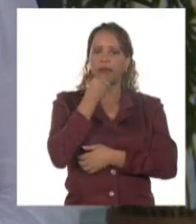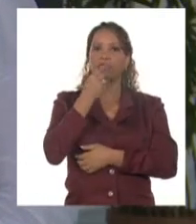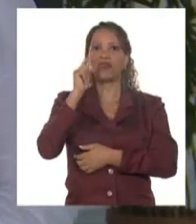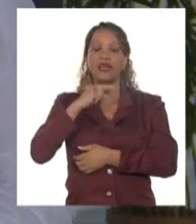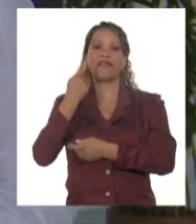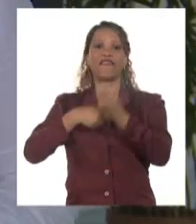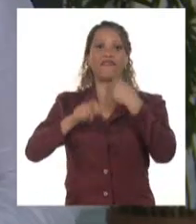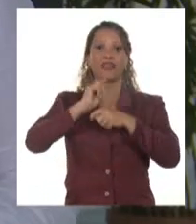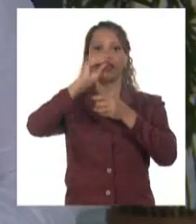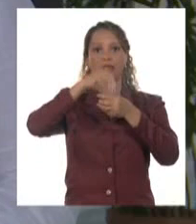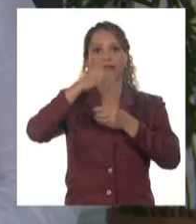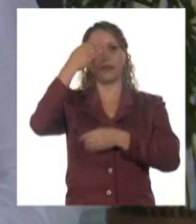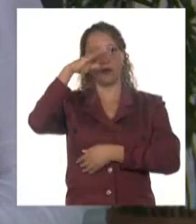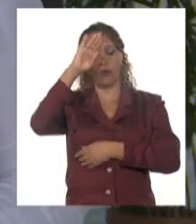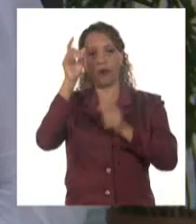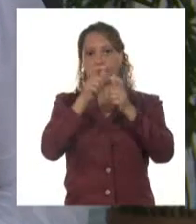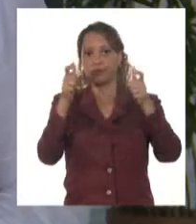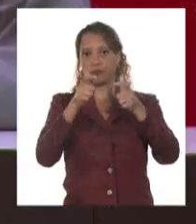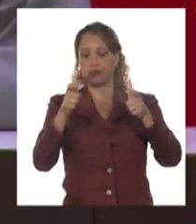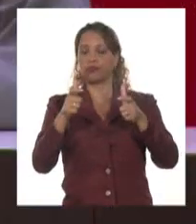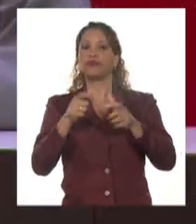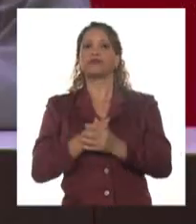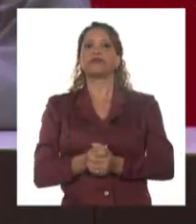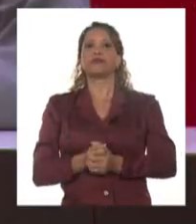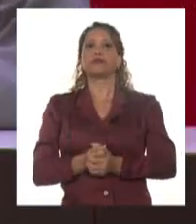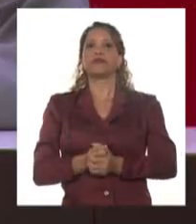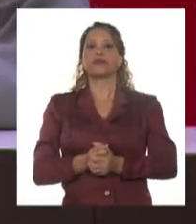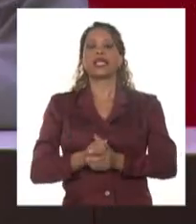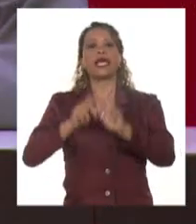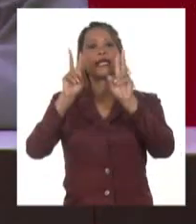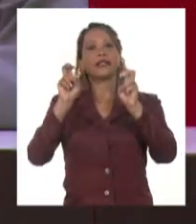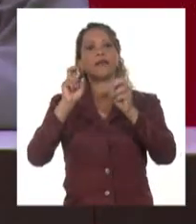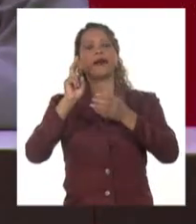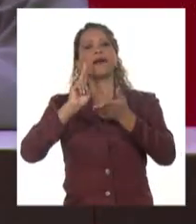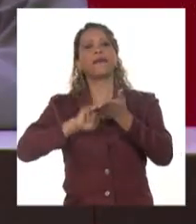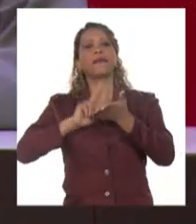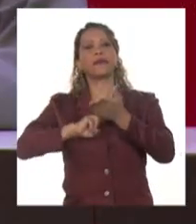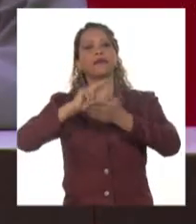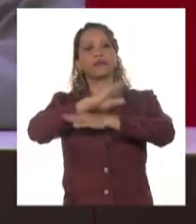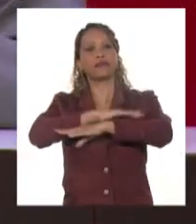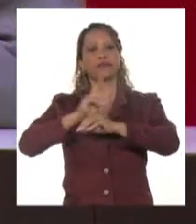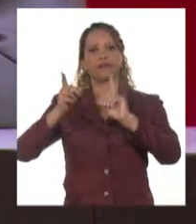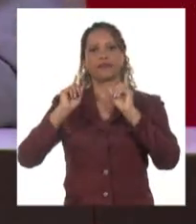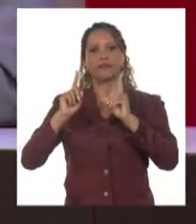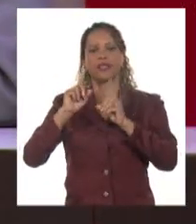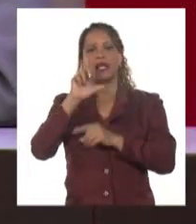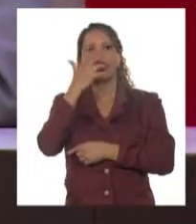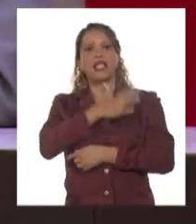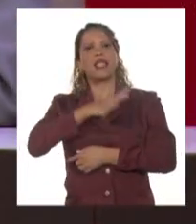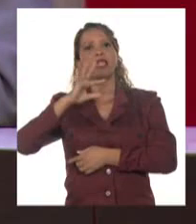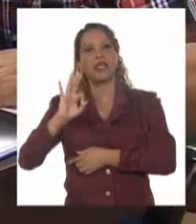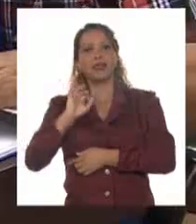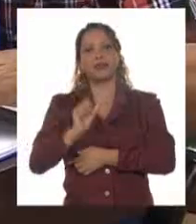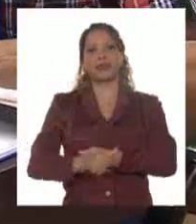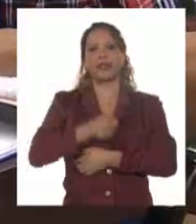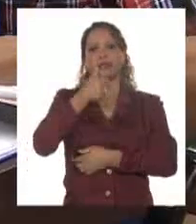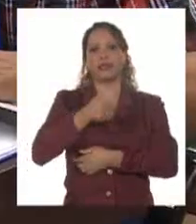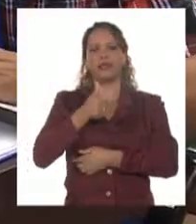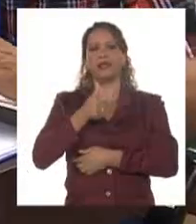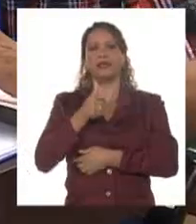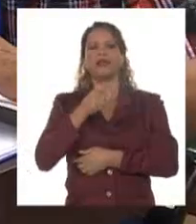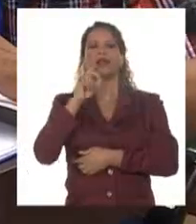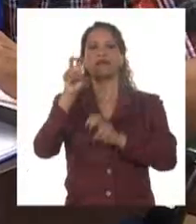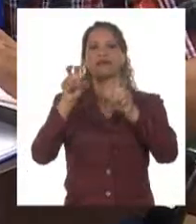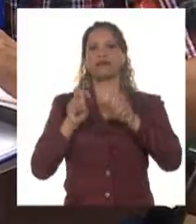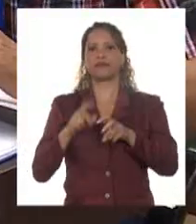en el país en grandes cantidades. Sobre el tema, el miembro del Buro Político Esteban Lazo Hernández, presidente de la Asamblea Nacional